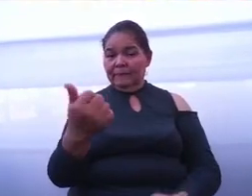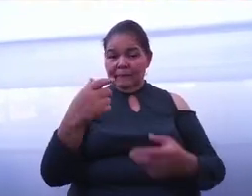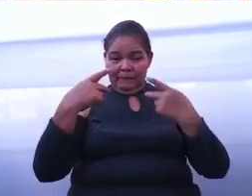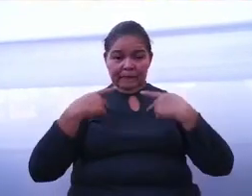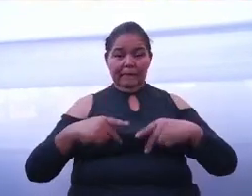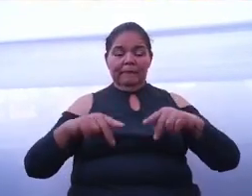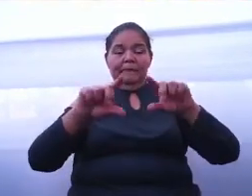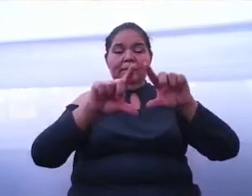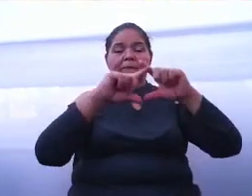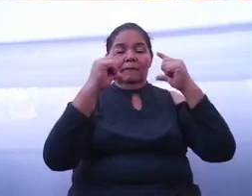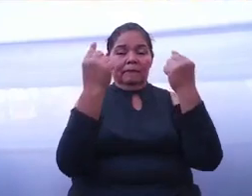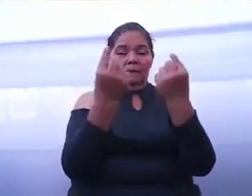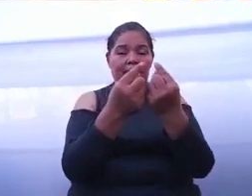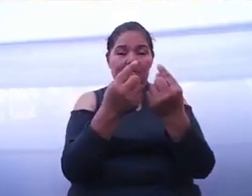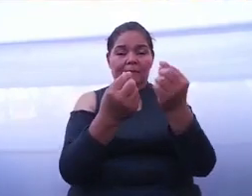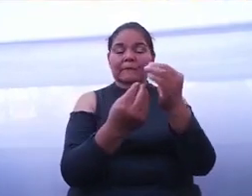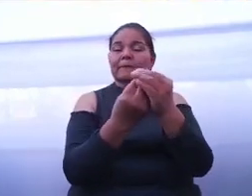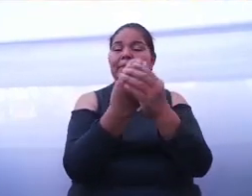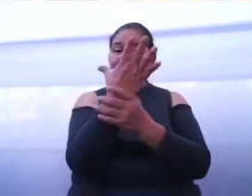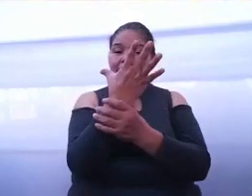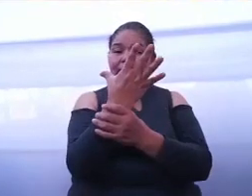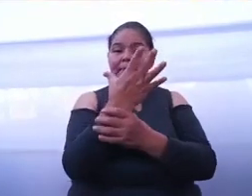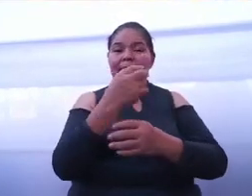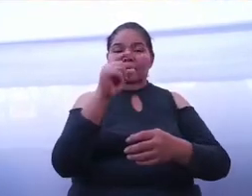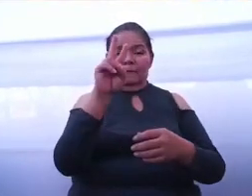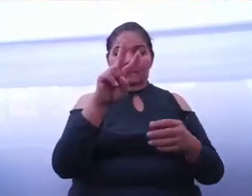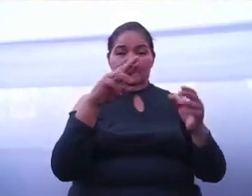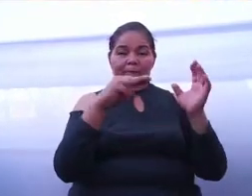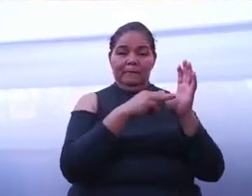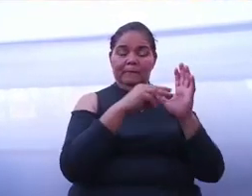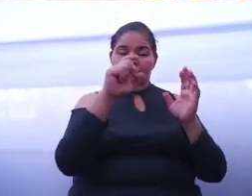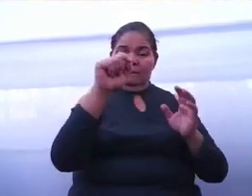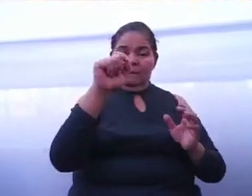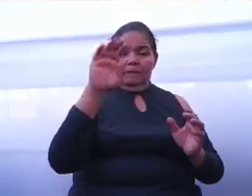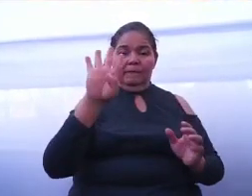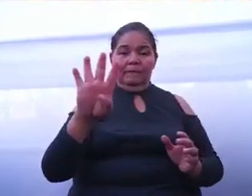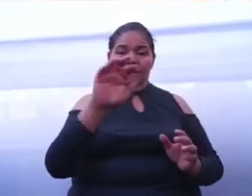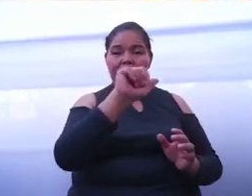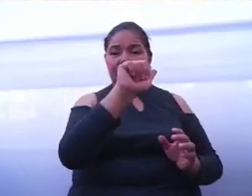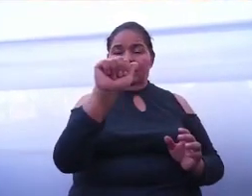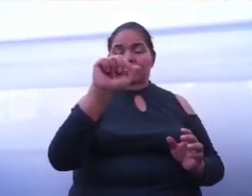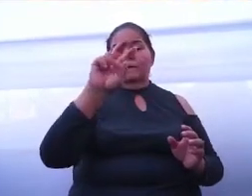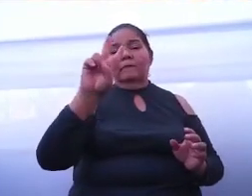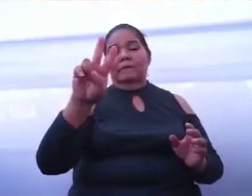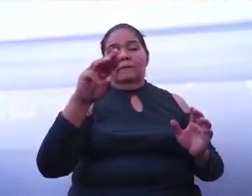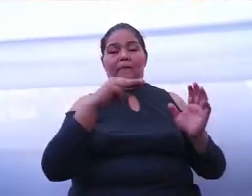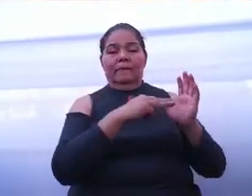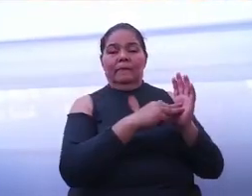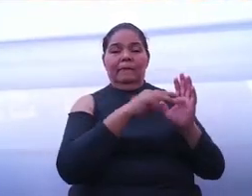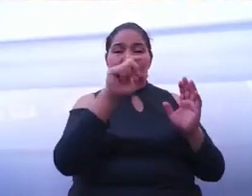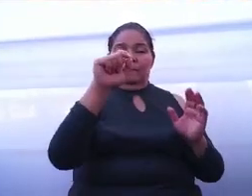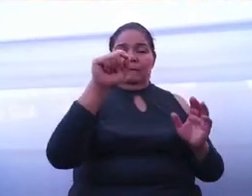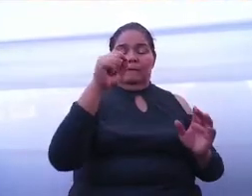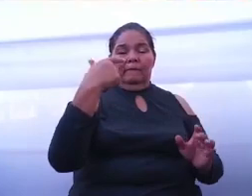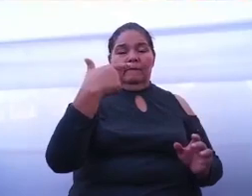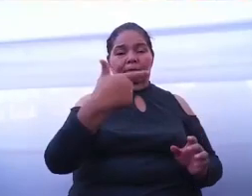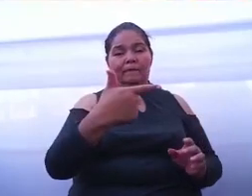Ayuntamiento 2024-2027, Síndica, síndico,